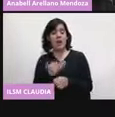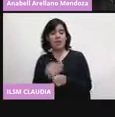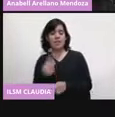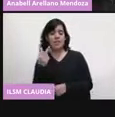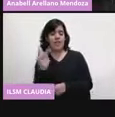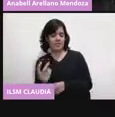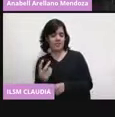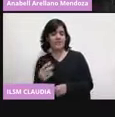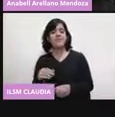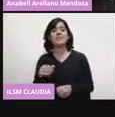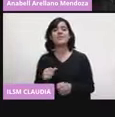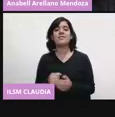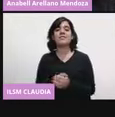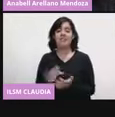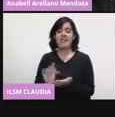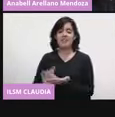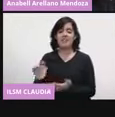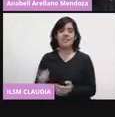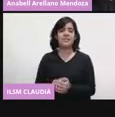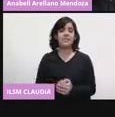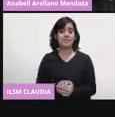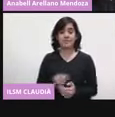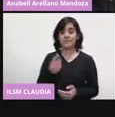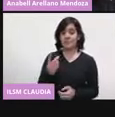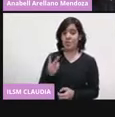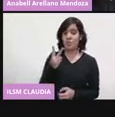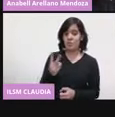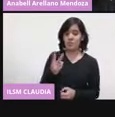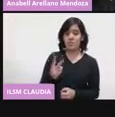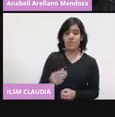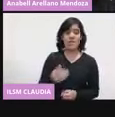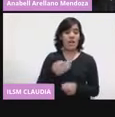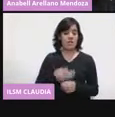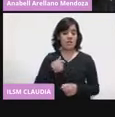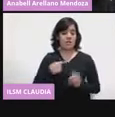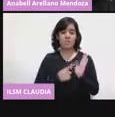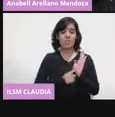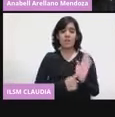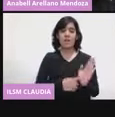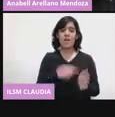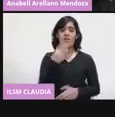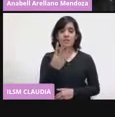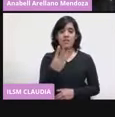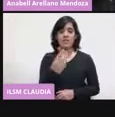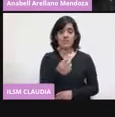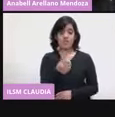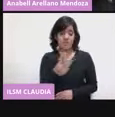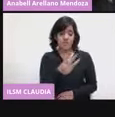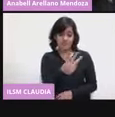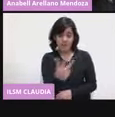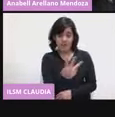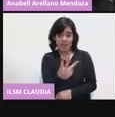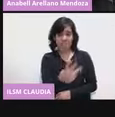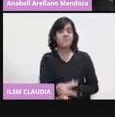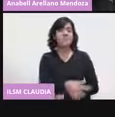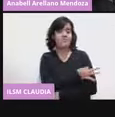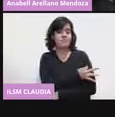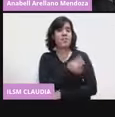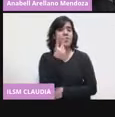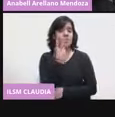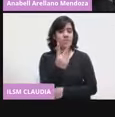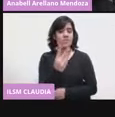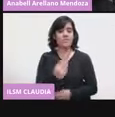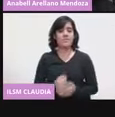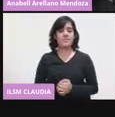Muchas gracias, doctora. Dos dosis. De estas tres que vamos a presentar, dos dosis. Gracias. Según la vacuna,